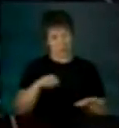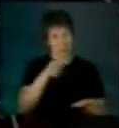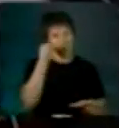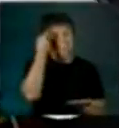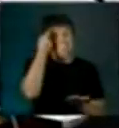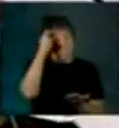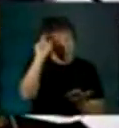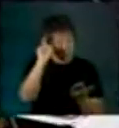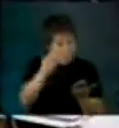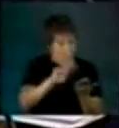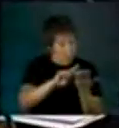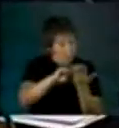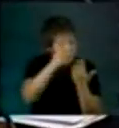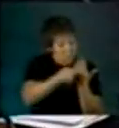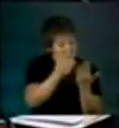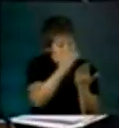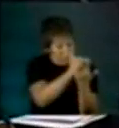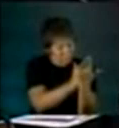proyectamos